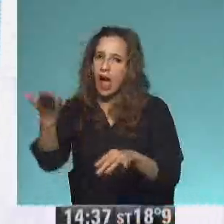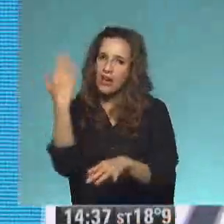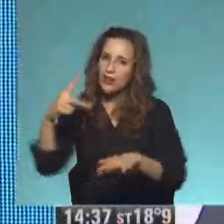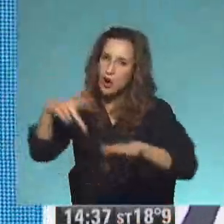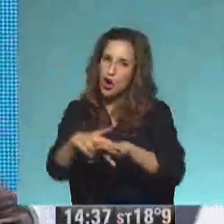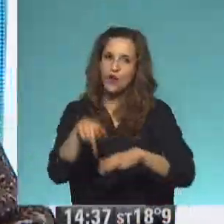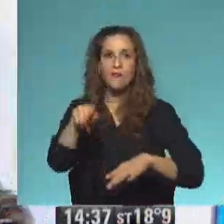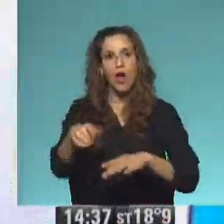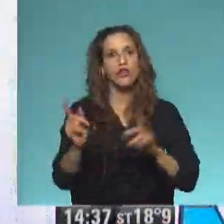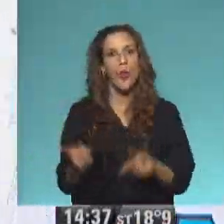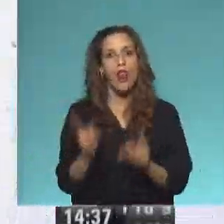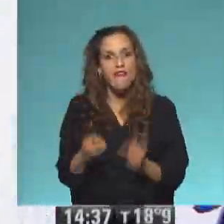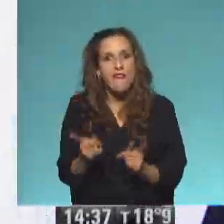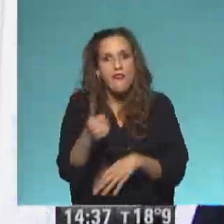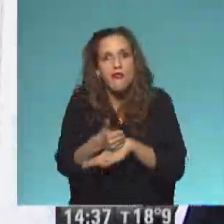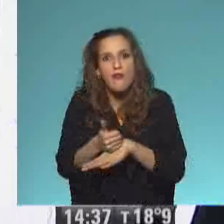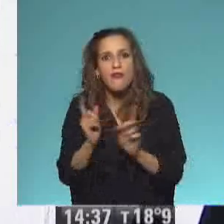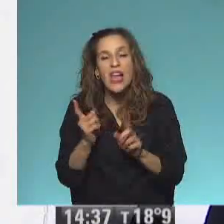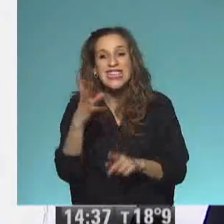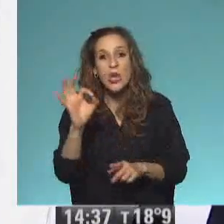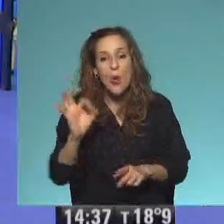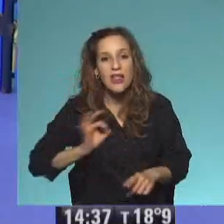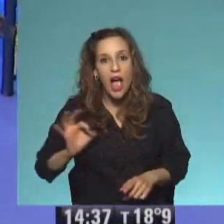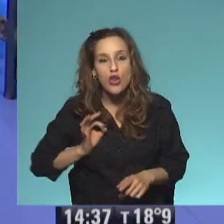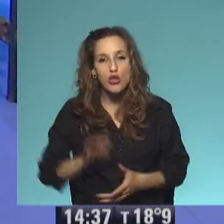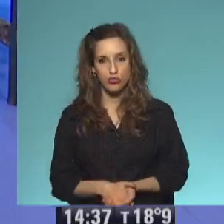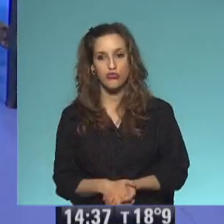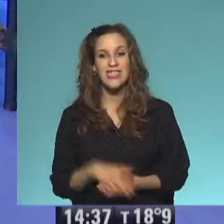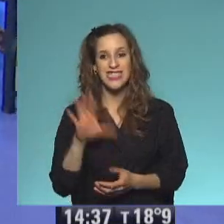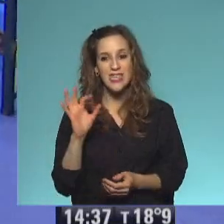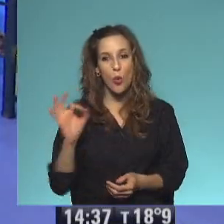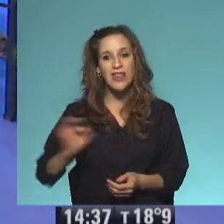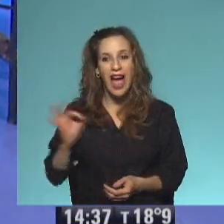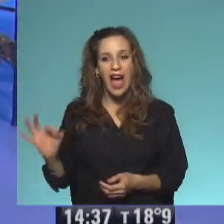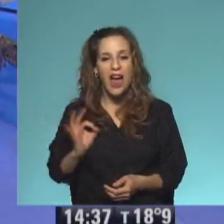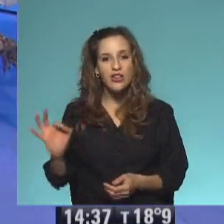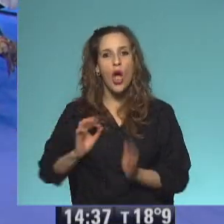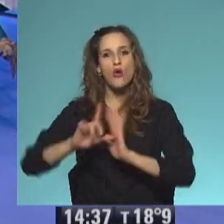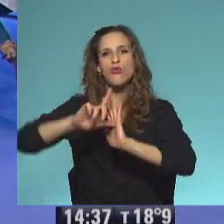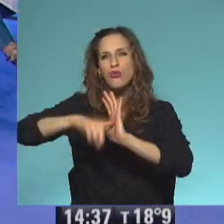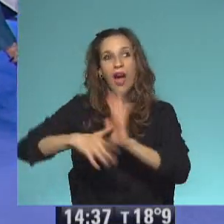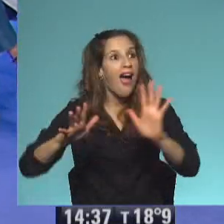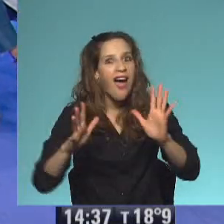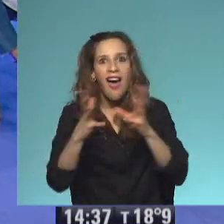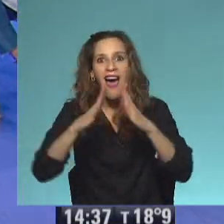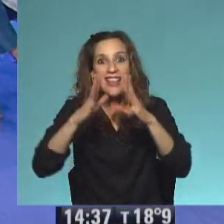porque estuviste como 50 años congelado. ¿Qué? 50 años y estuviste congelado. ¿Se terminó la cuarentena?